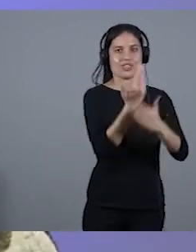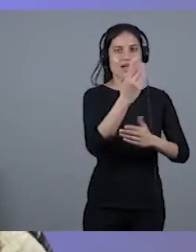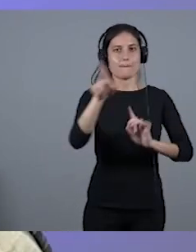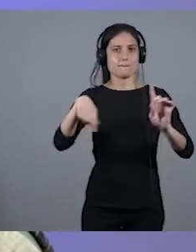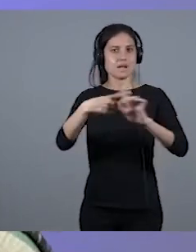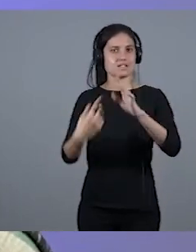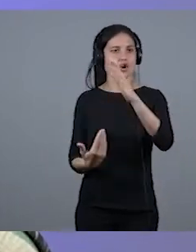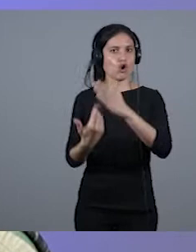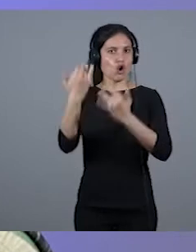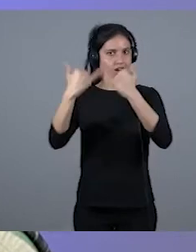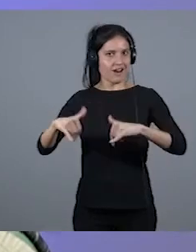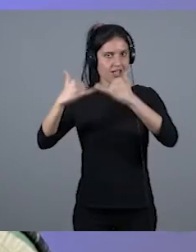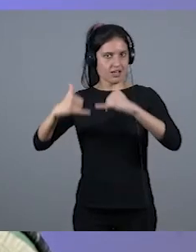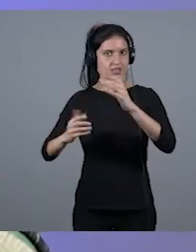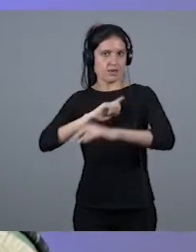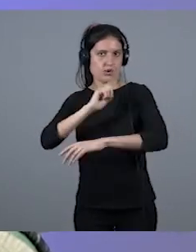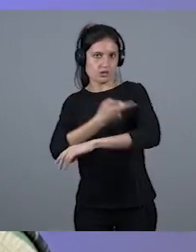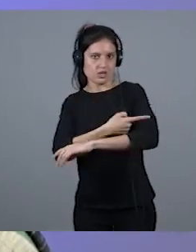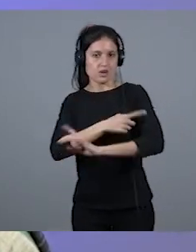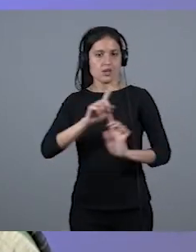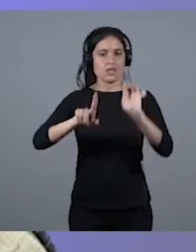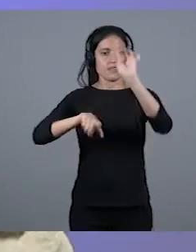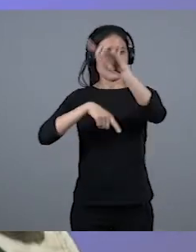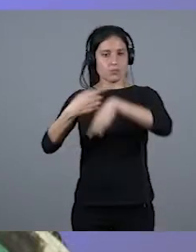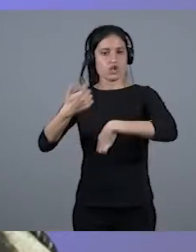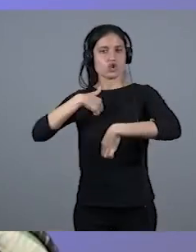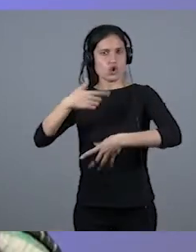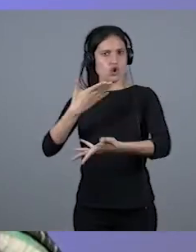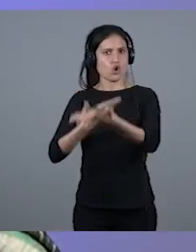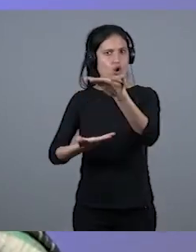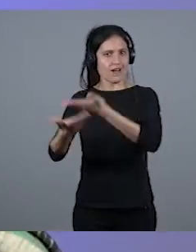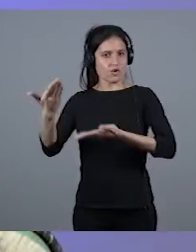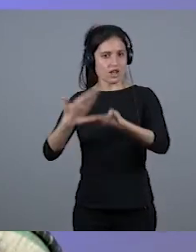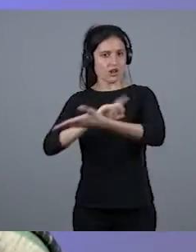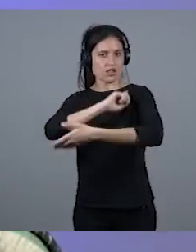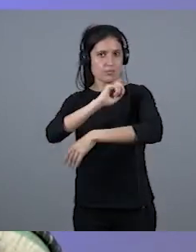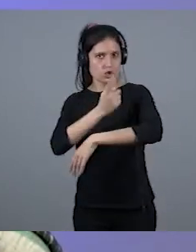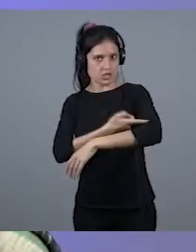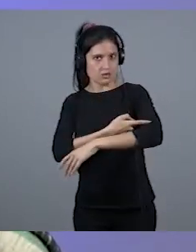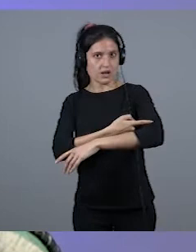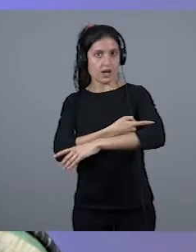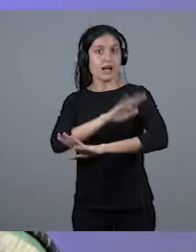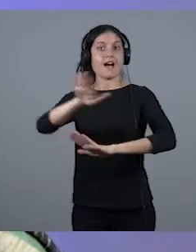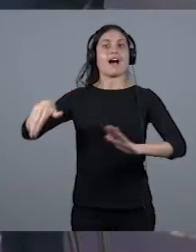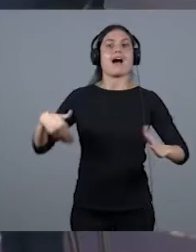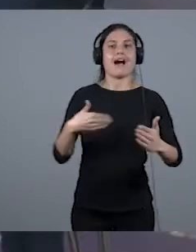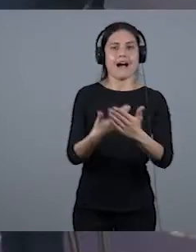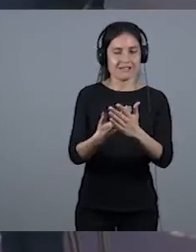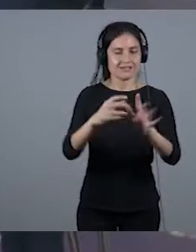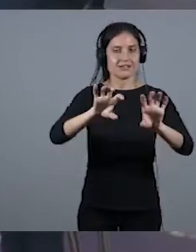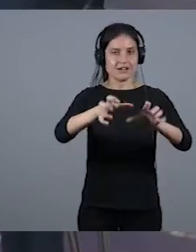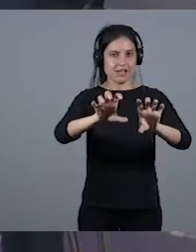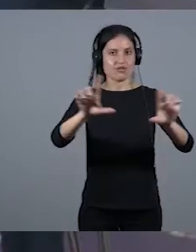e incluso de Radio Nacional porque fui colaboradora deportiva durante varios años antes de llegar a Radio Nacional de forma fija.